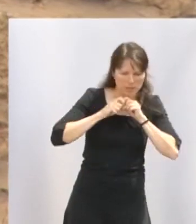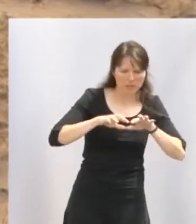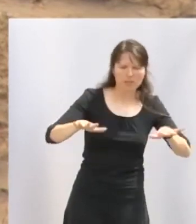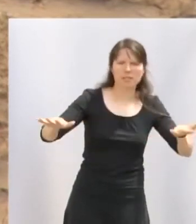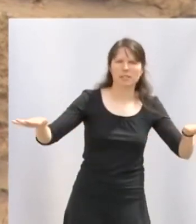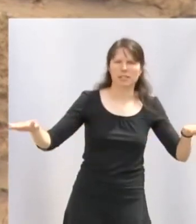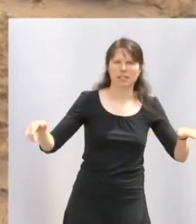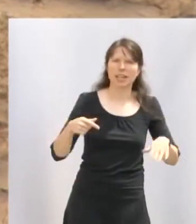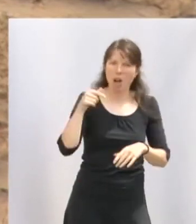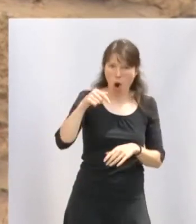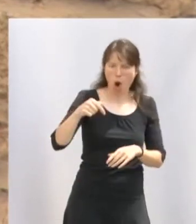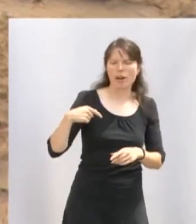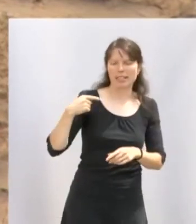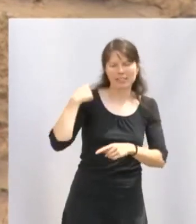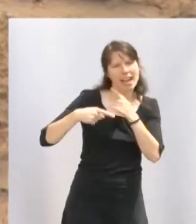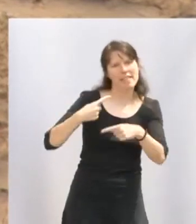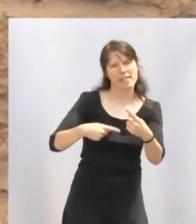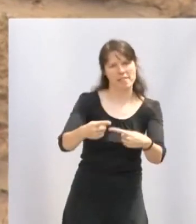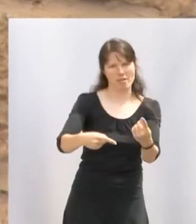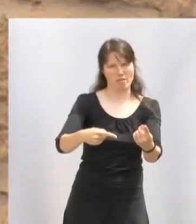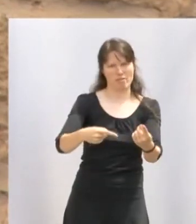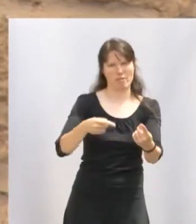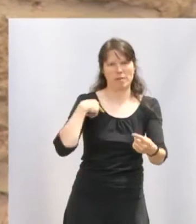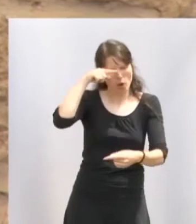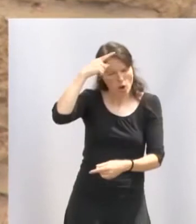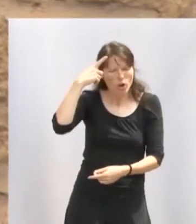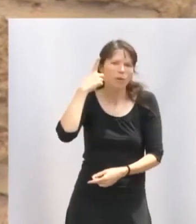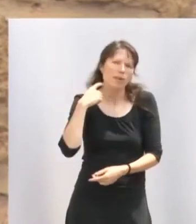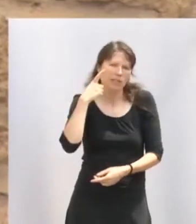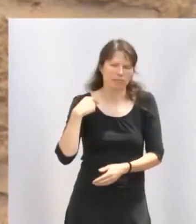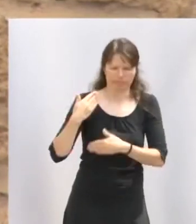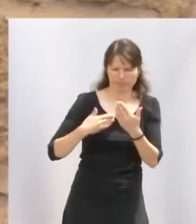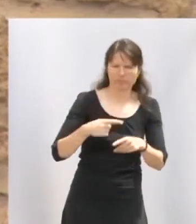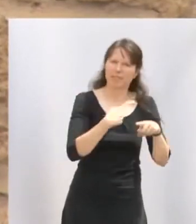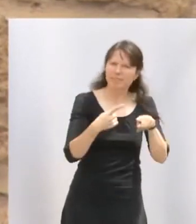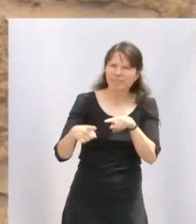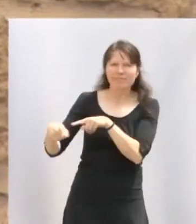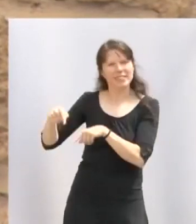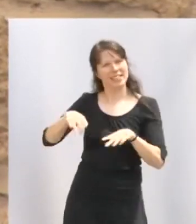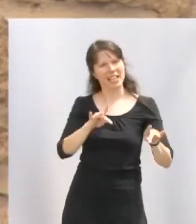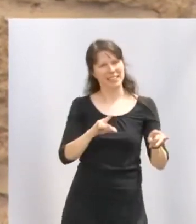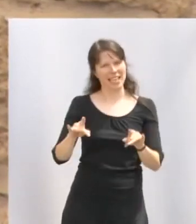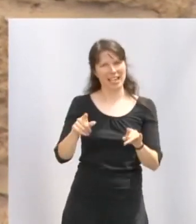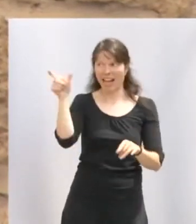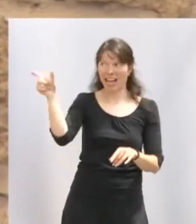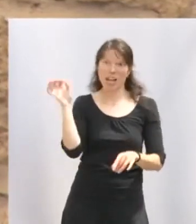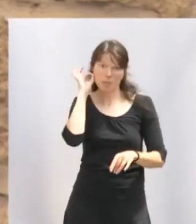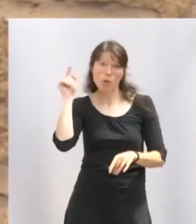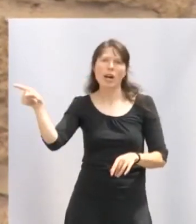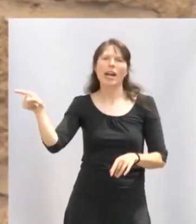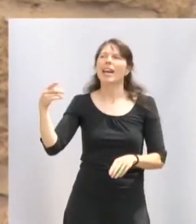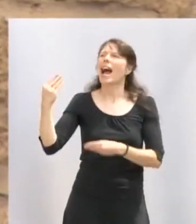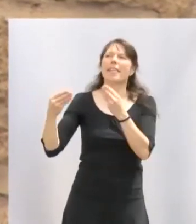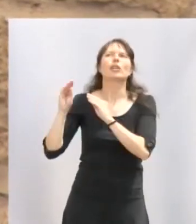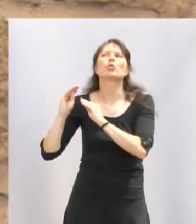legado, hoy hecho tradición en este folclore tan rico y variado que tiene nuestra tierra. Ella hizo del folclore su